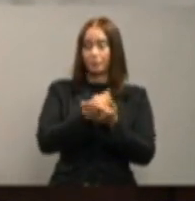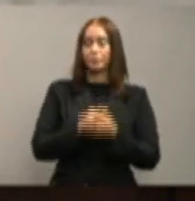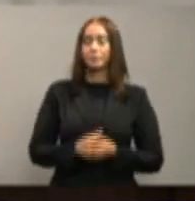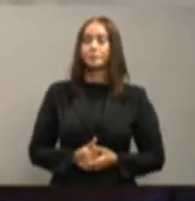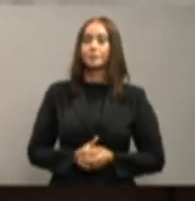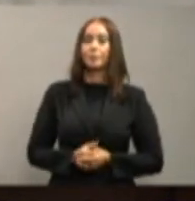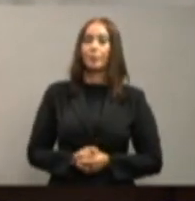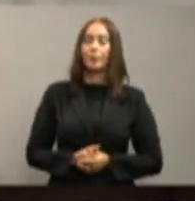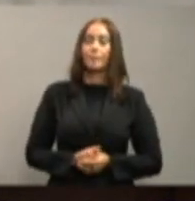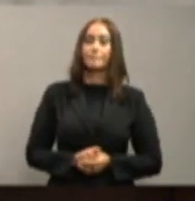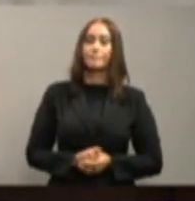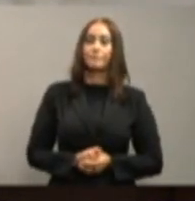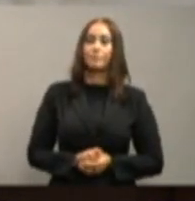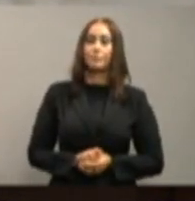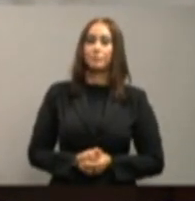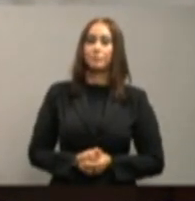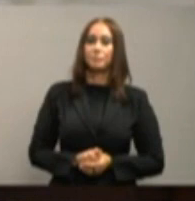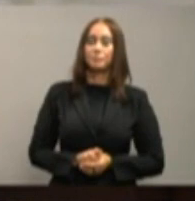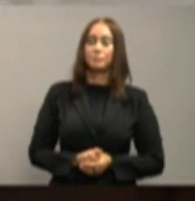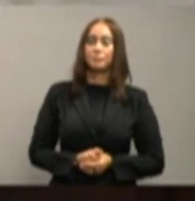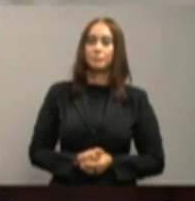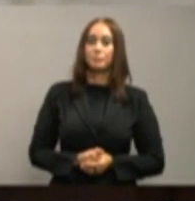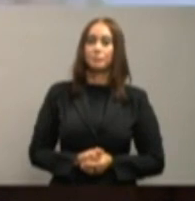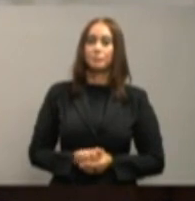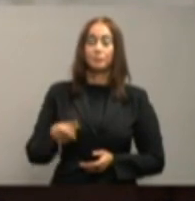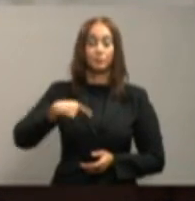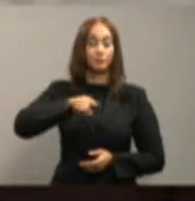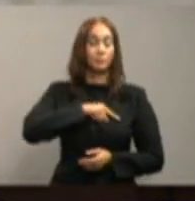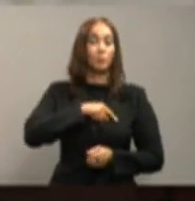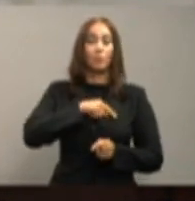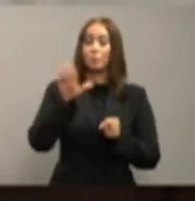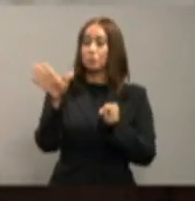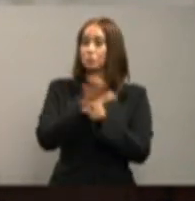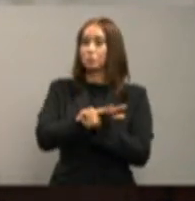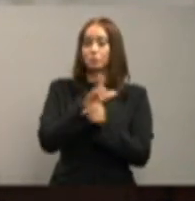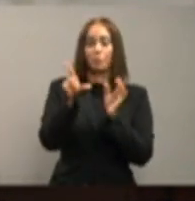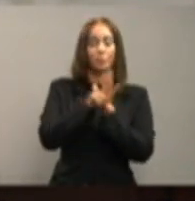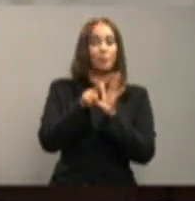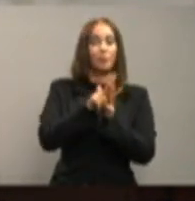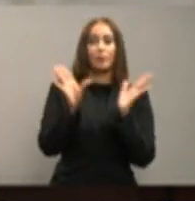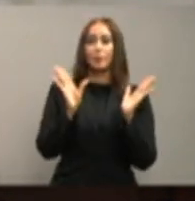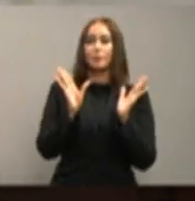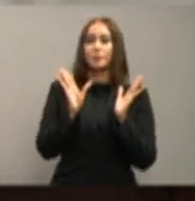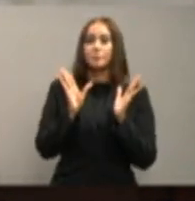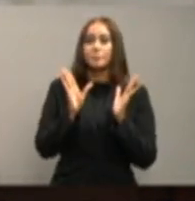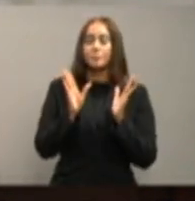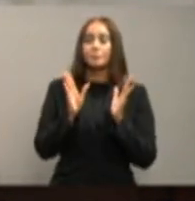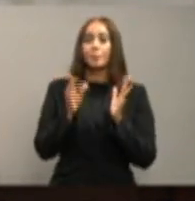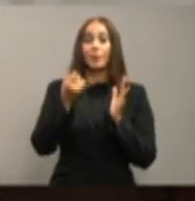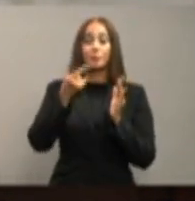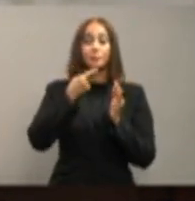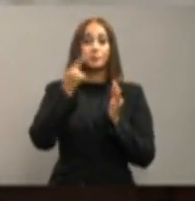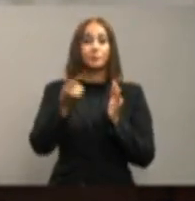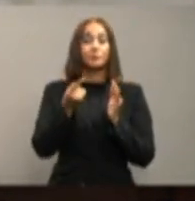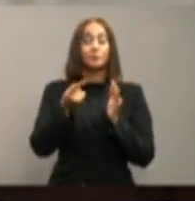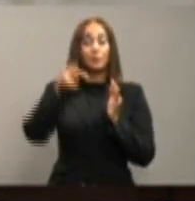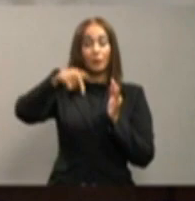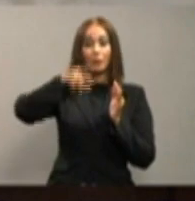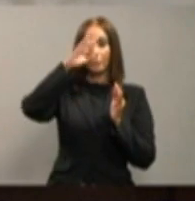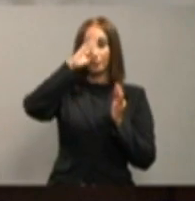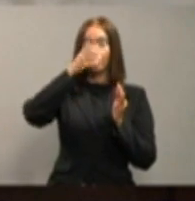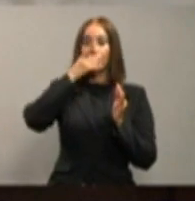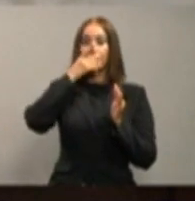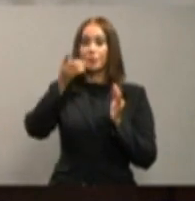Entonces nosotros vamos a proceder también a cumplir la ley. Yo siempre he dicho que gran parte de los problemas de este país